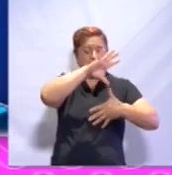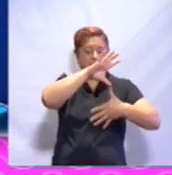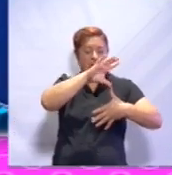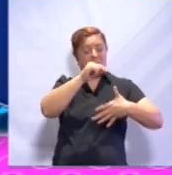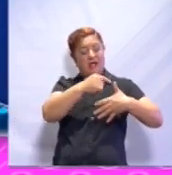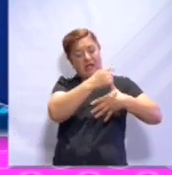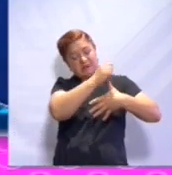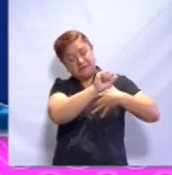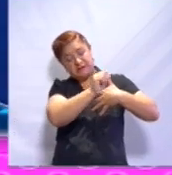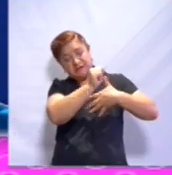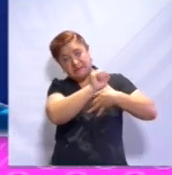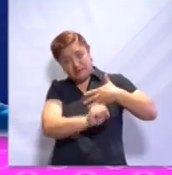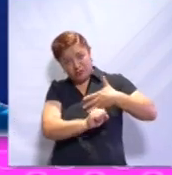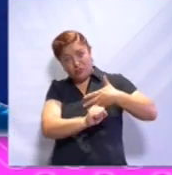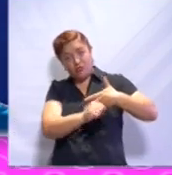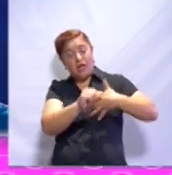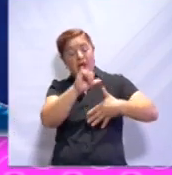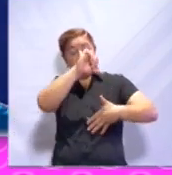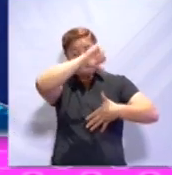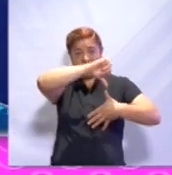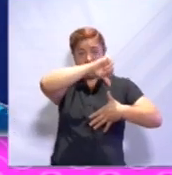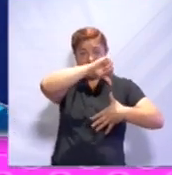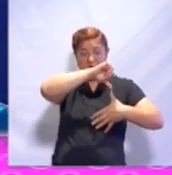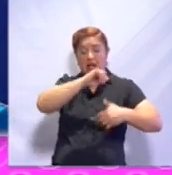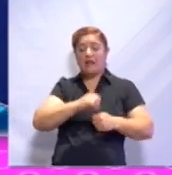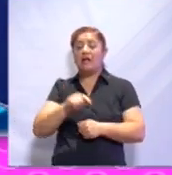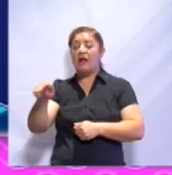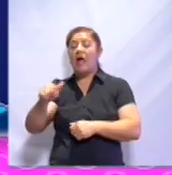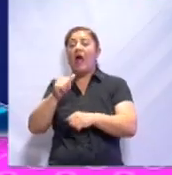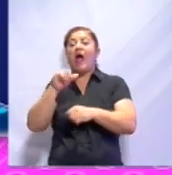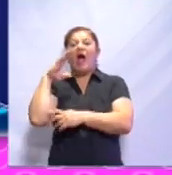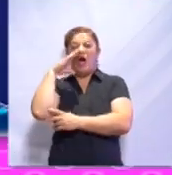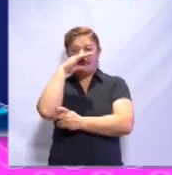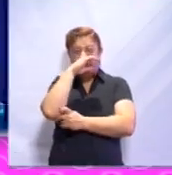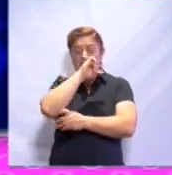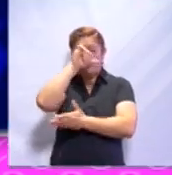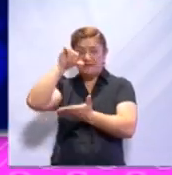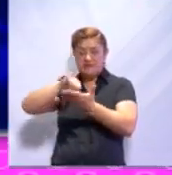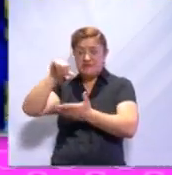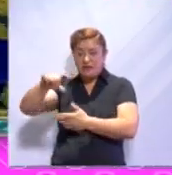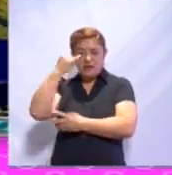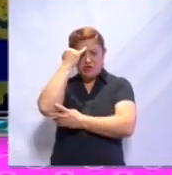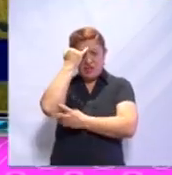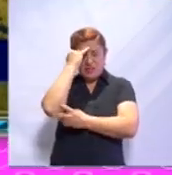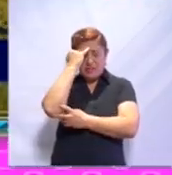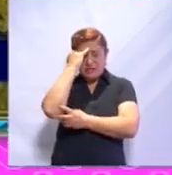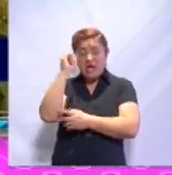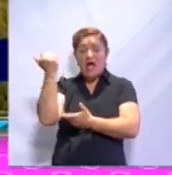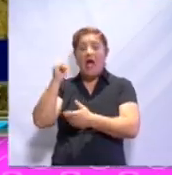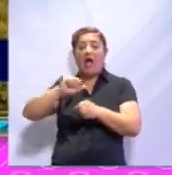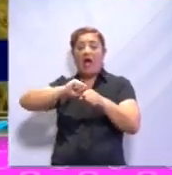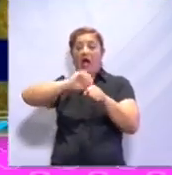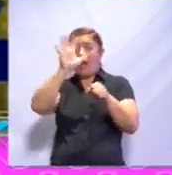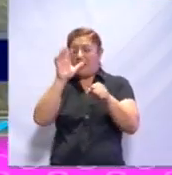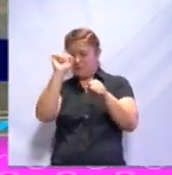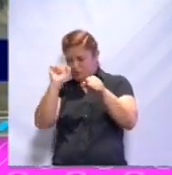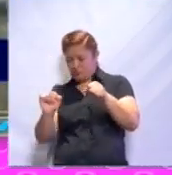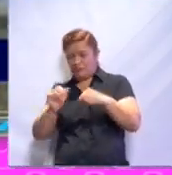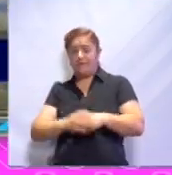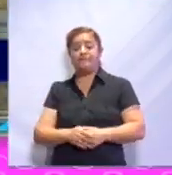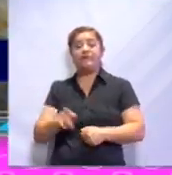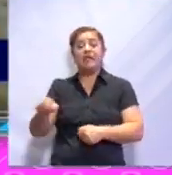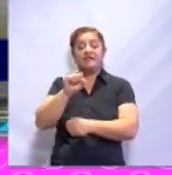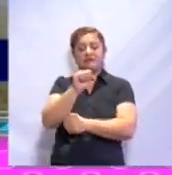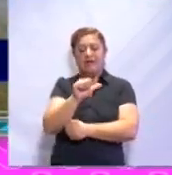América del Sur, Centro de África, India y sureste de Asia. En la sabana el clima es tropical,